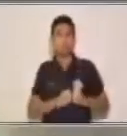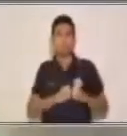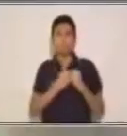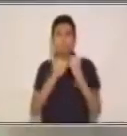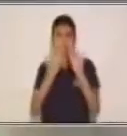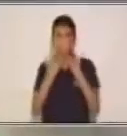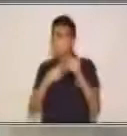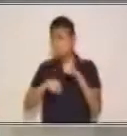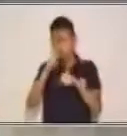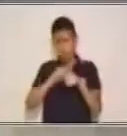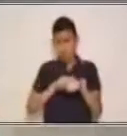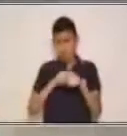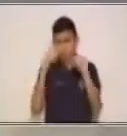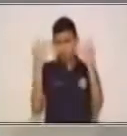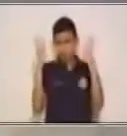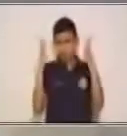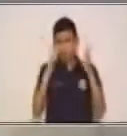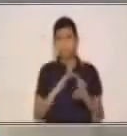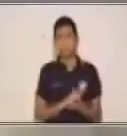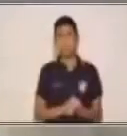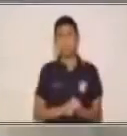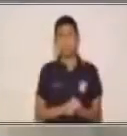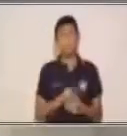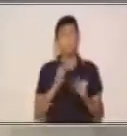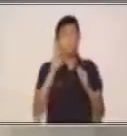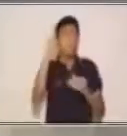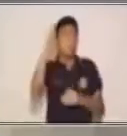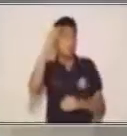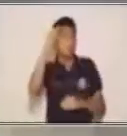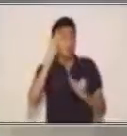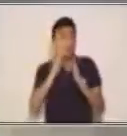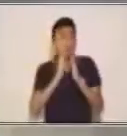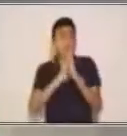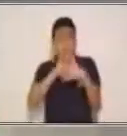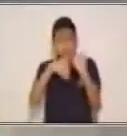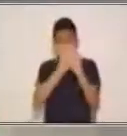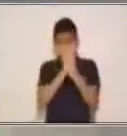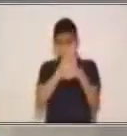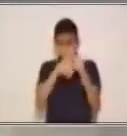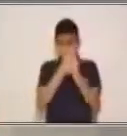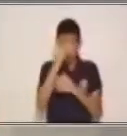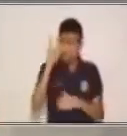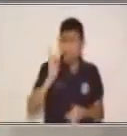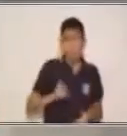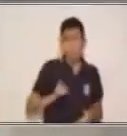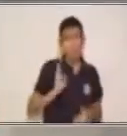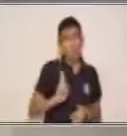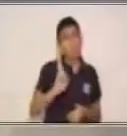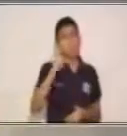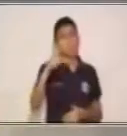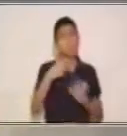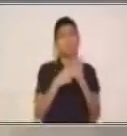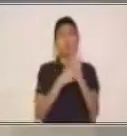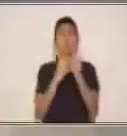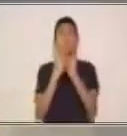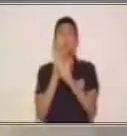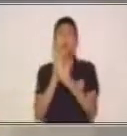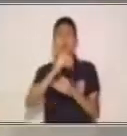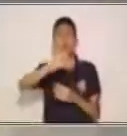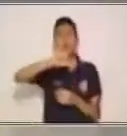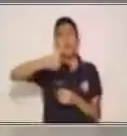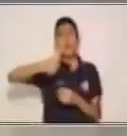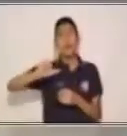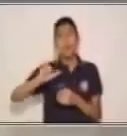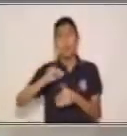Muy bien. Los felicito. Siempre les recuerdo que laven constantemente sus manos con agua y jabón.